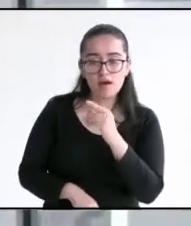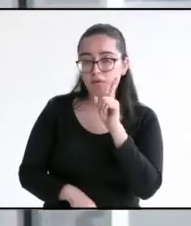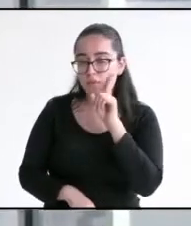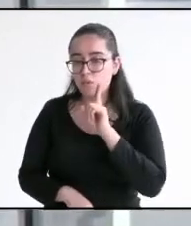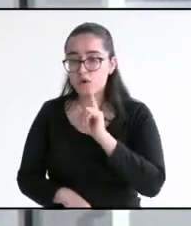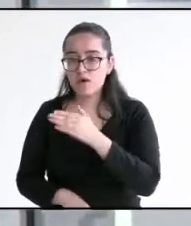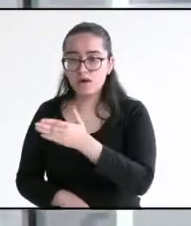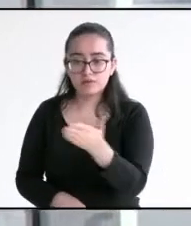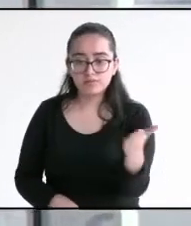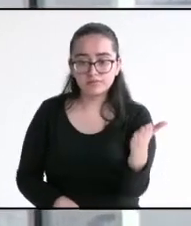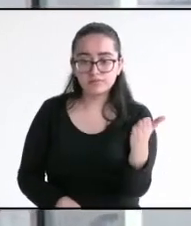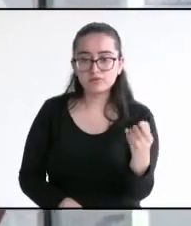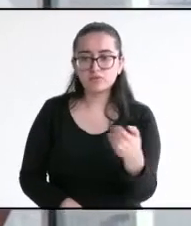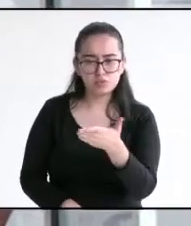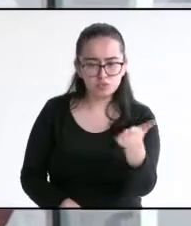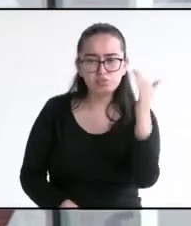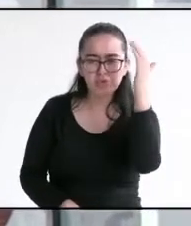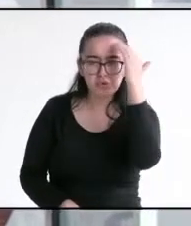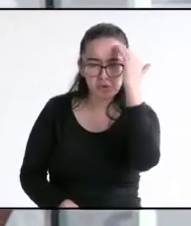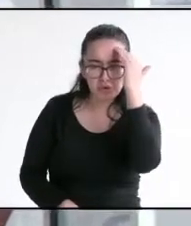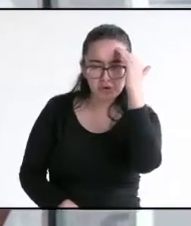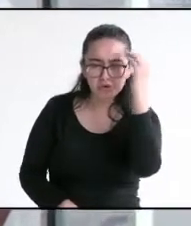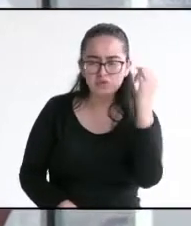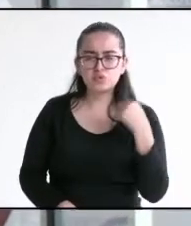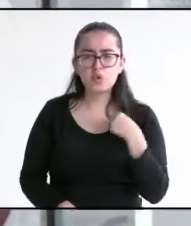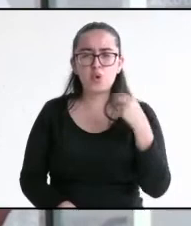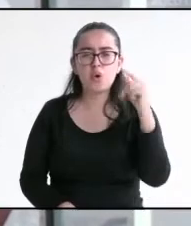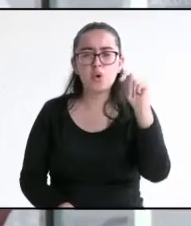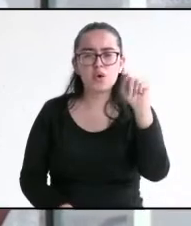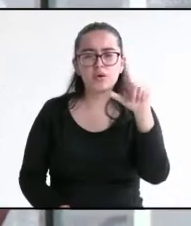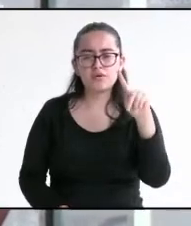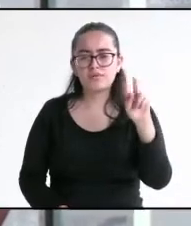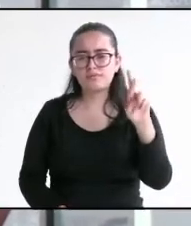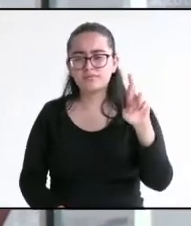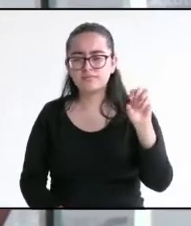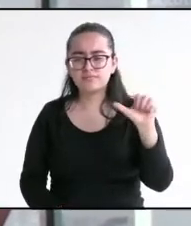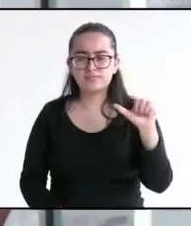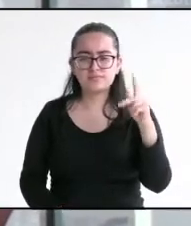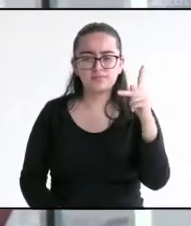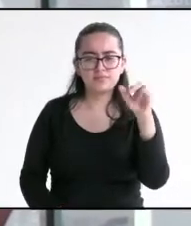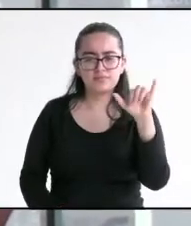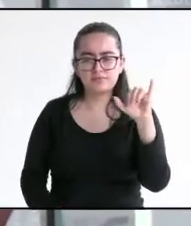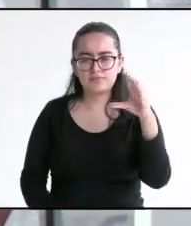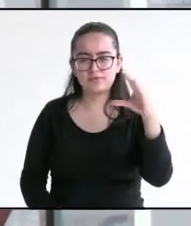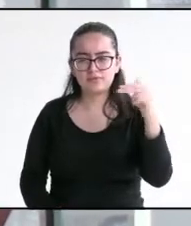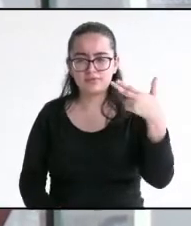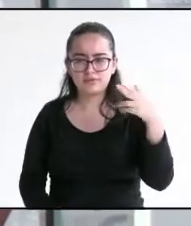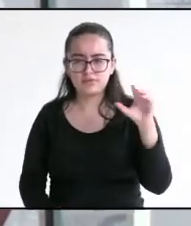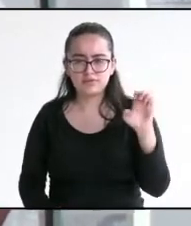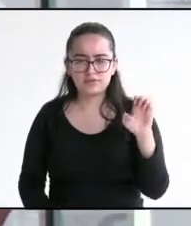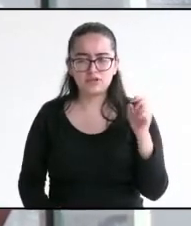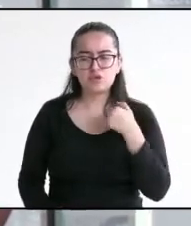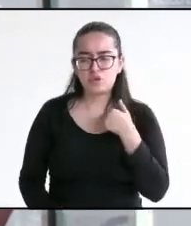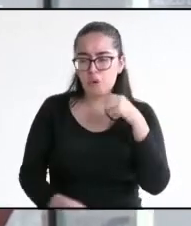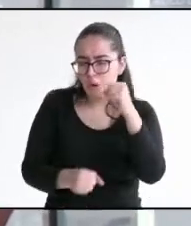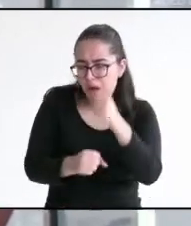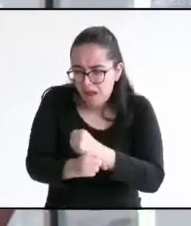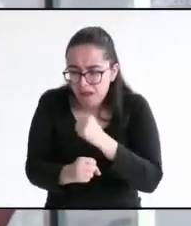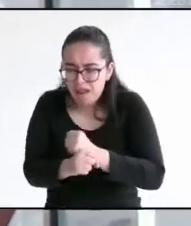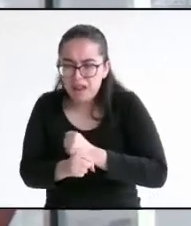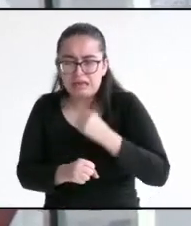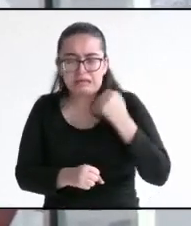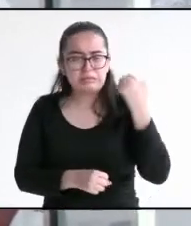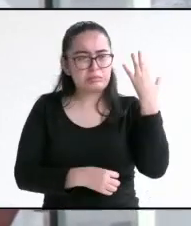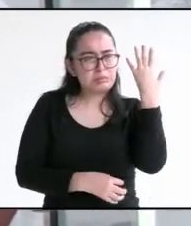Morales, conocido como El Potro. Soy de Trapiche del Rosario, perteneciente al municipio de Actopan. Un luchador social de más de 30